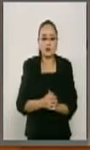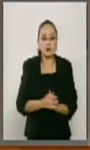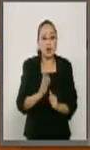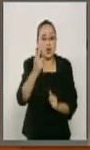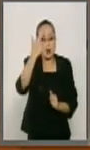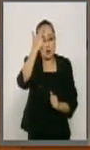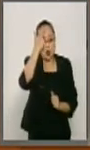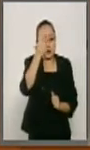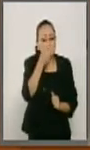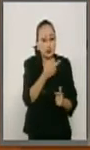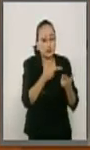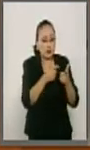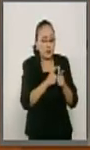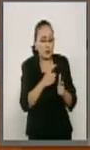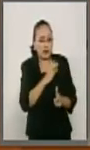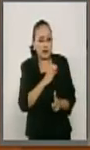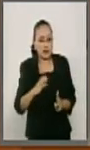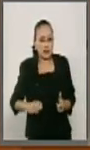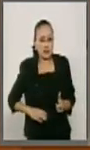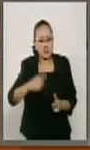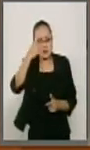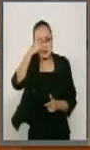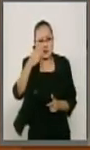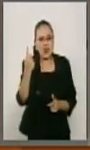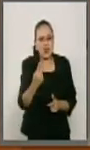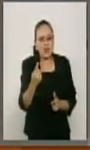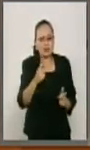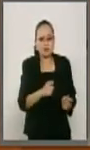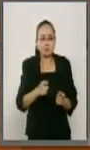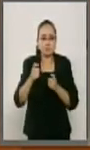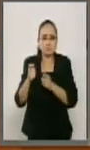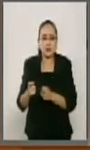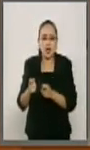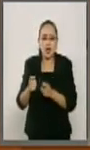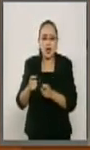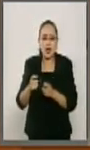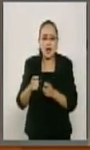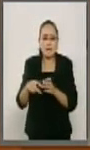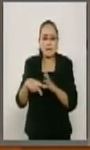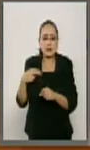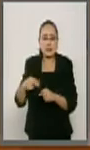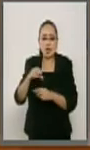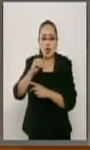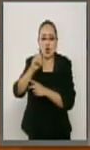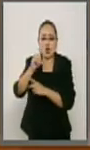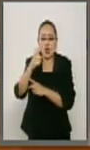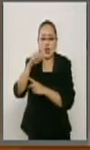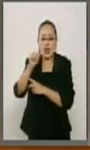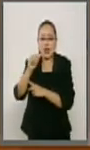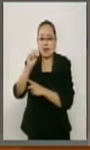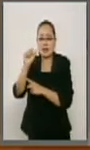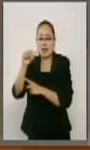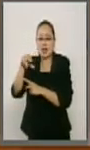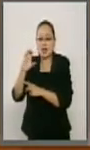una de las ternas es para cubrir la vacante de la ministra Olga Sánchez Cordero.